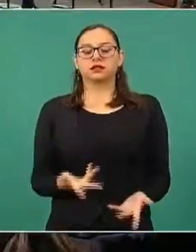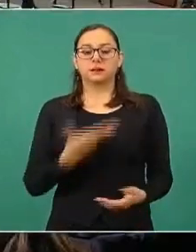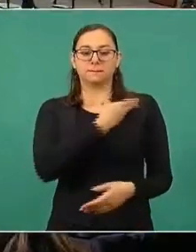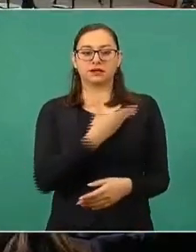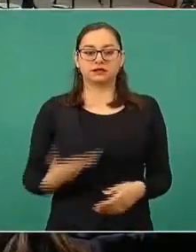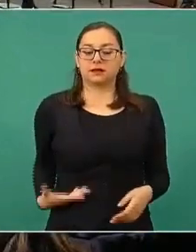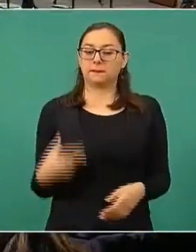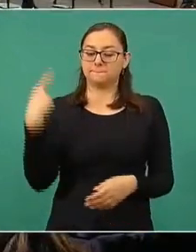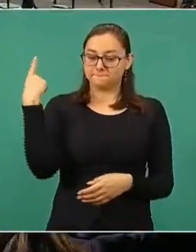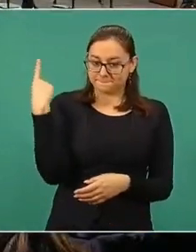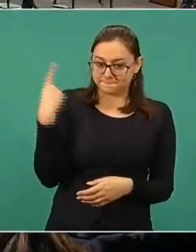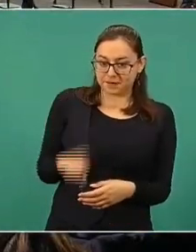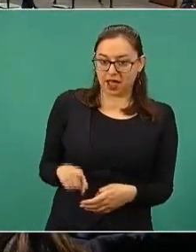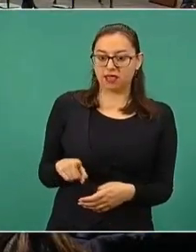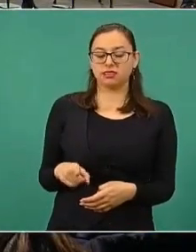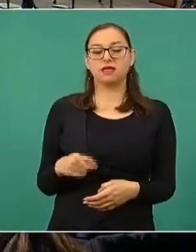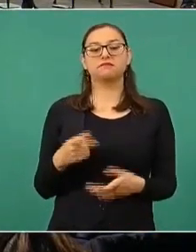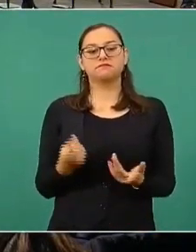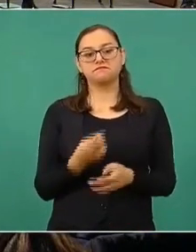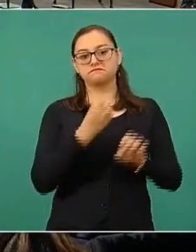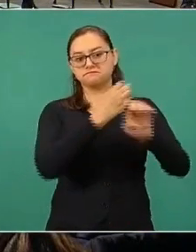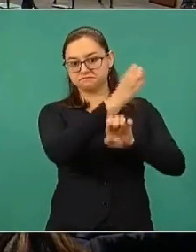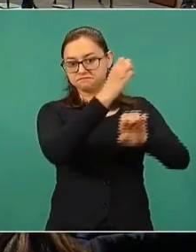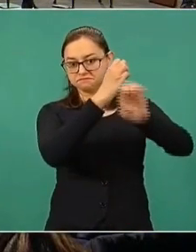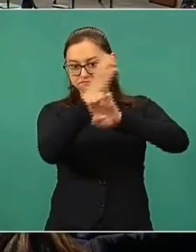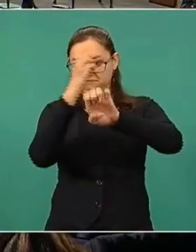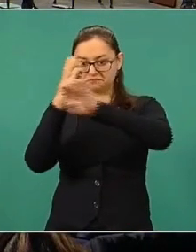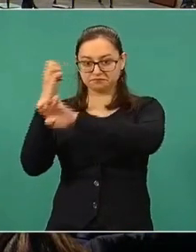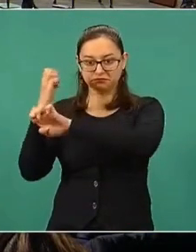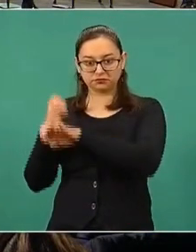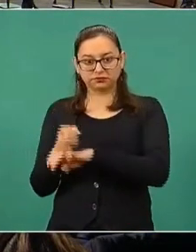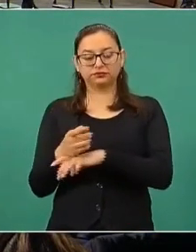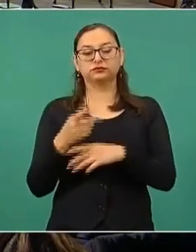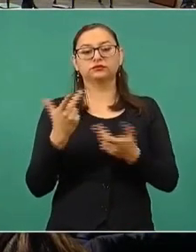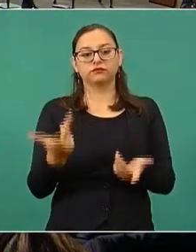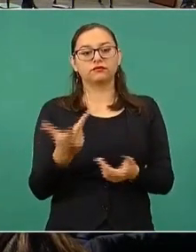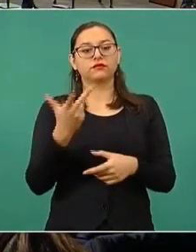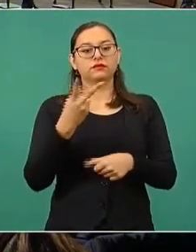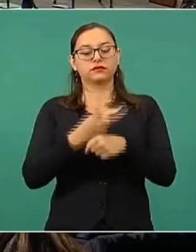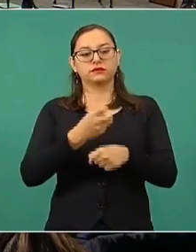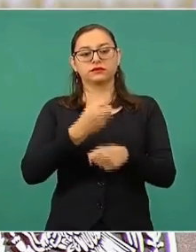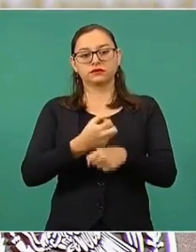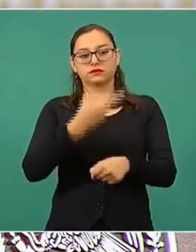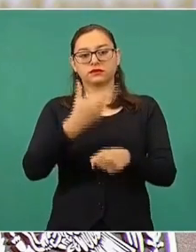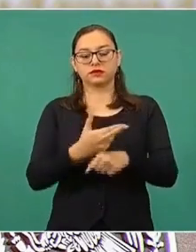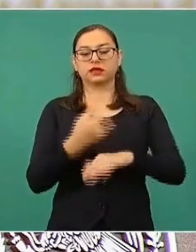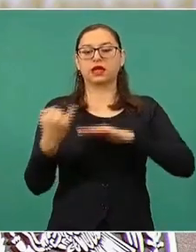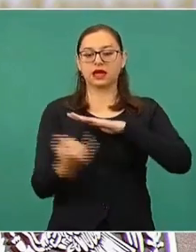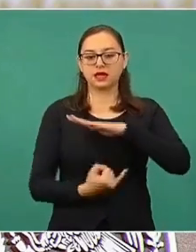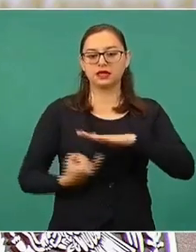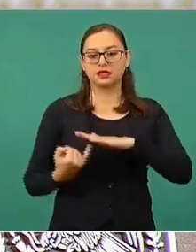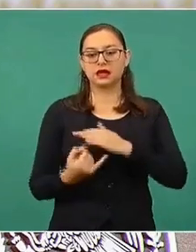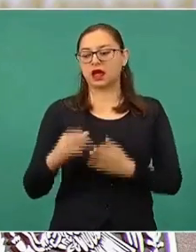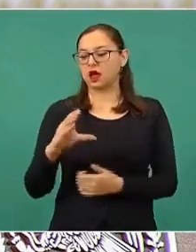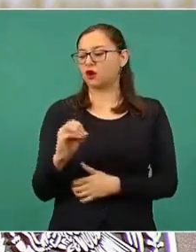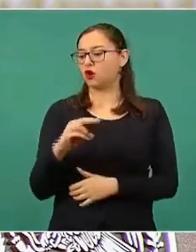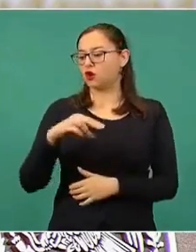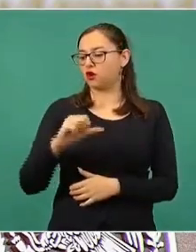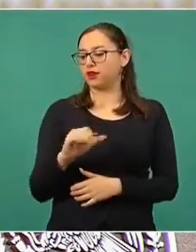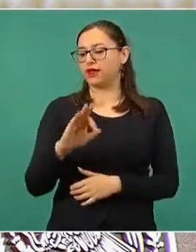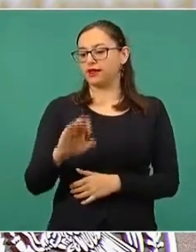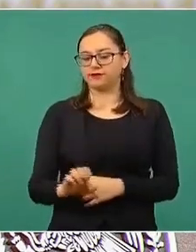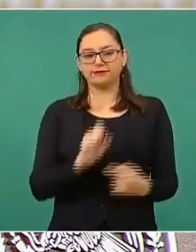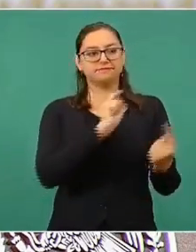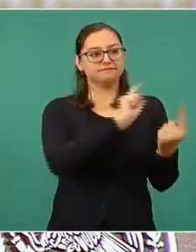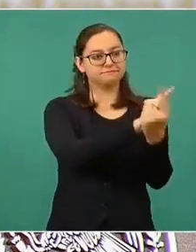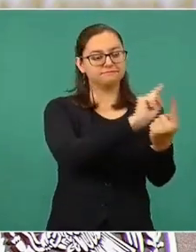Seguimos visitando estados por parte de lo que es subsecretarios, INEA, CONAFE, se ha ido entre